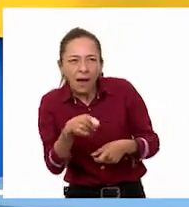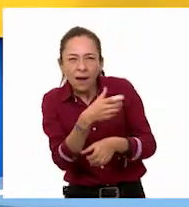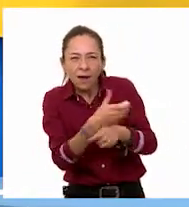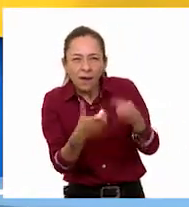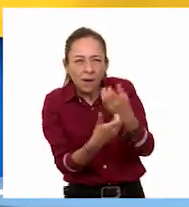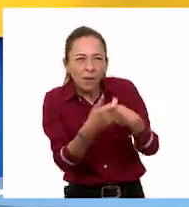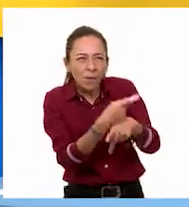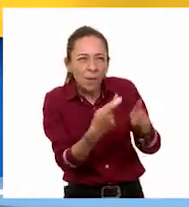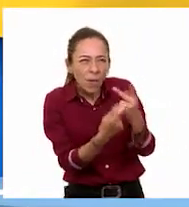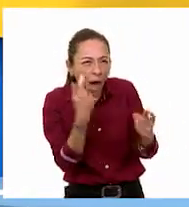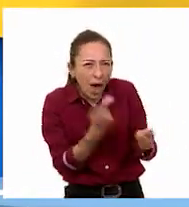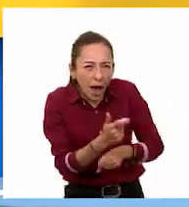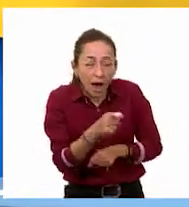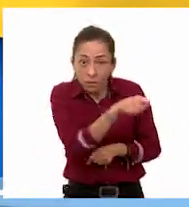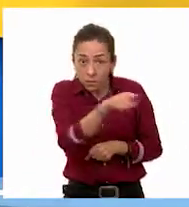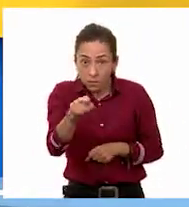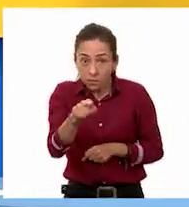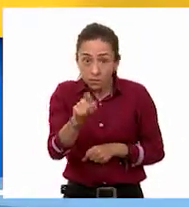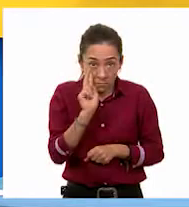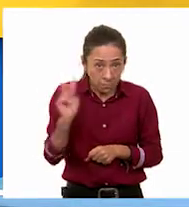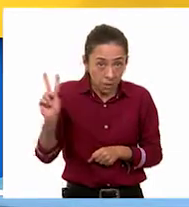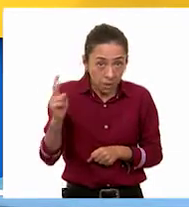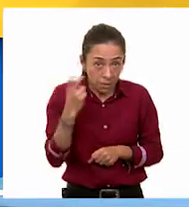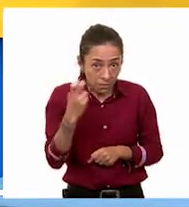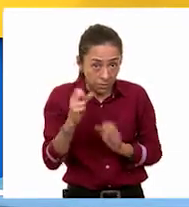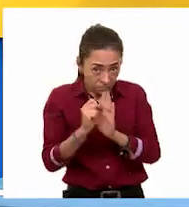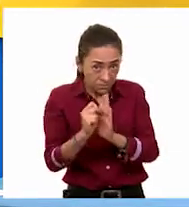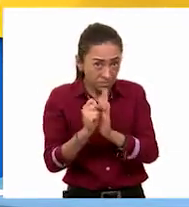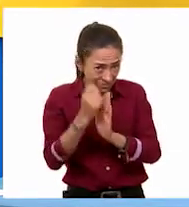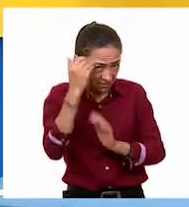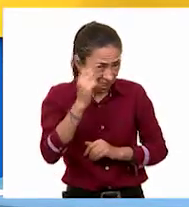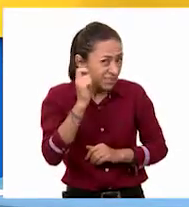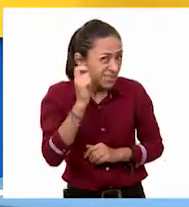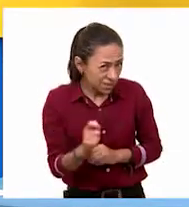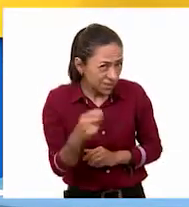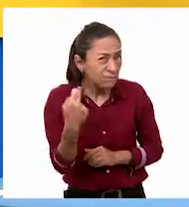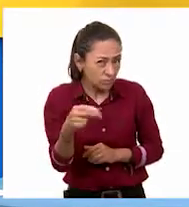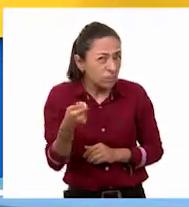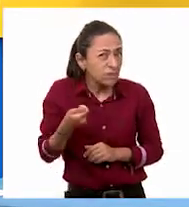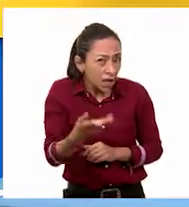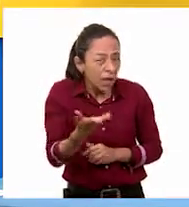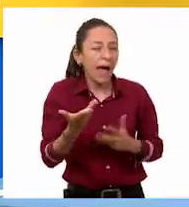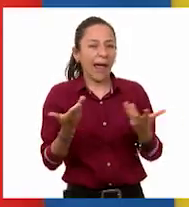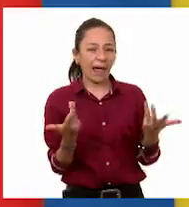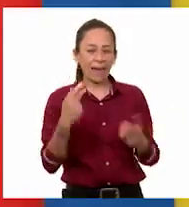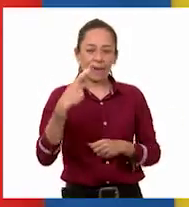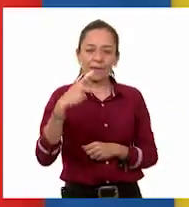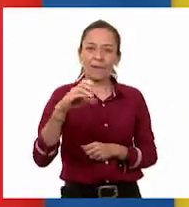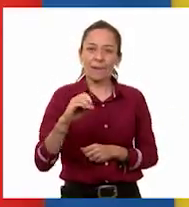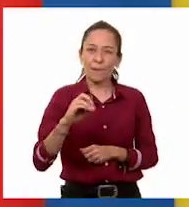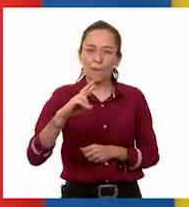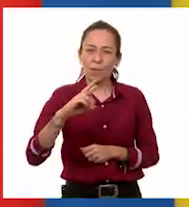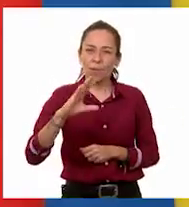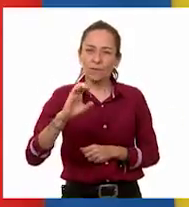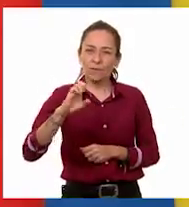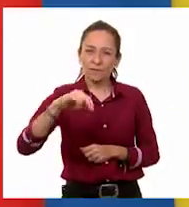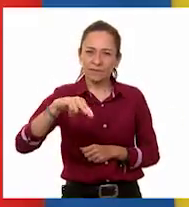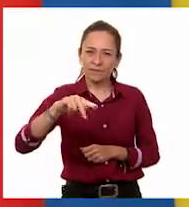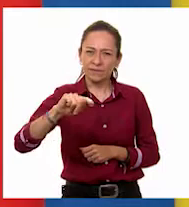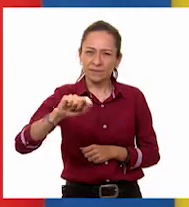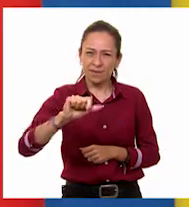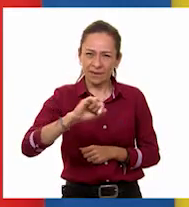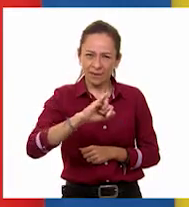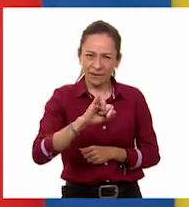llama este símbolo? Bien, ese símbolo representa un porcentaje. ¿Y qué significa el